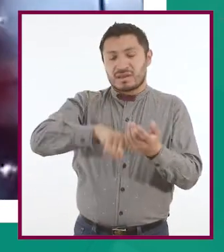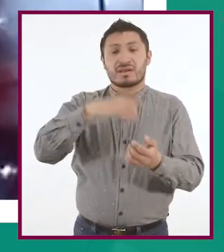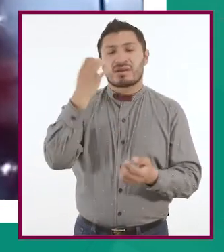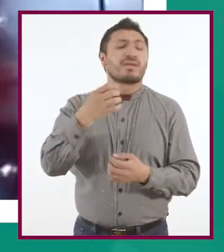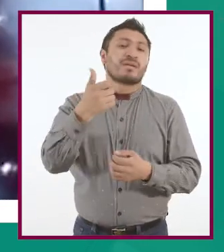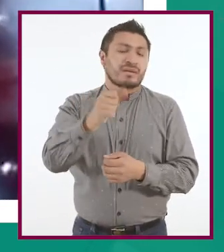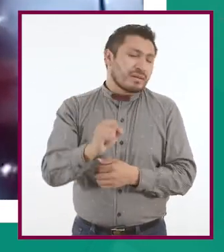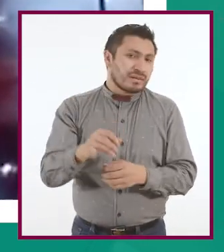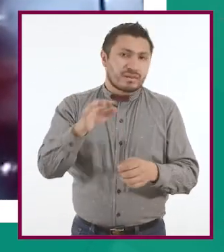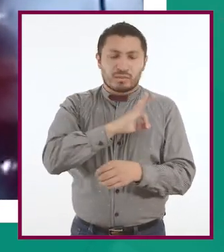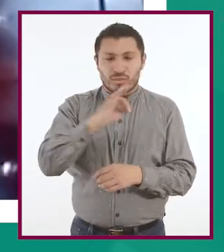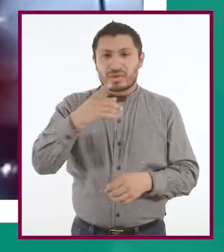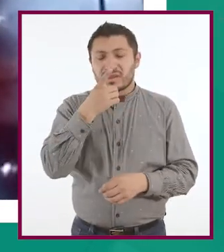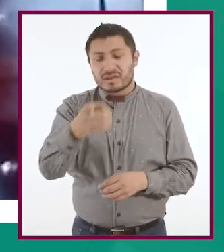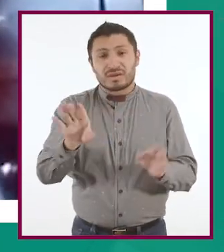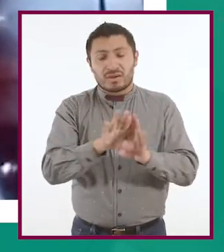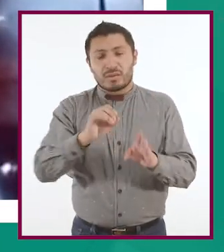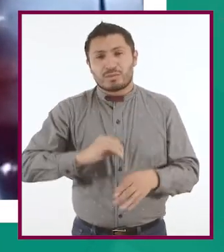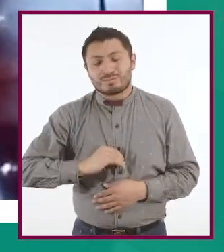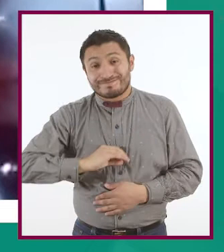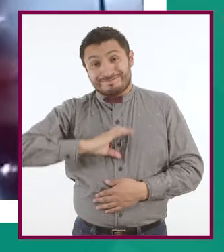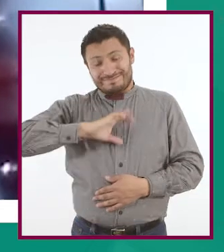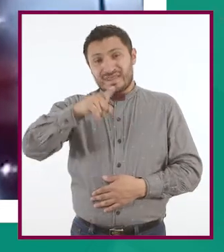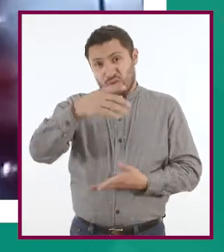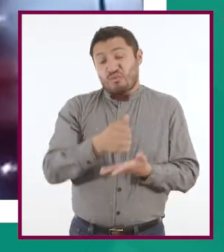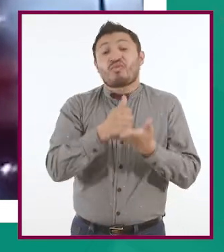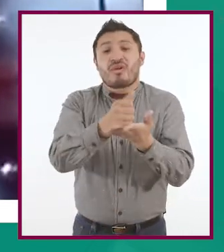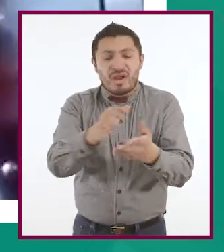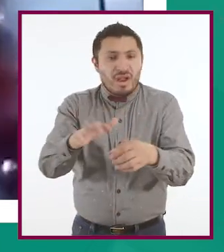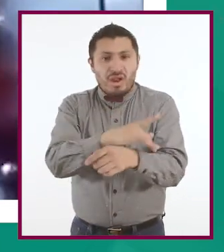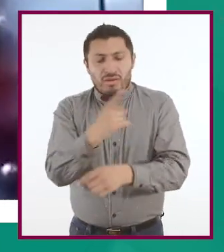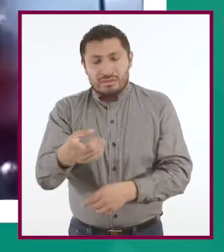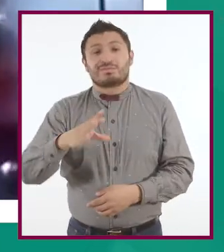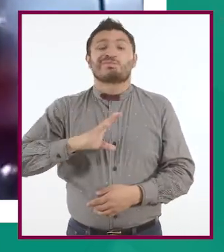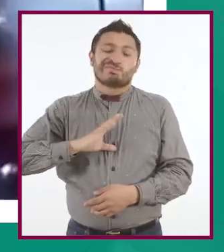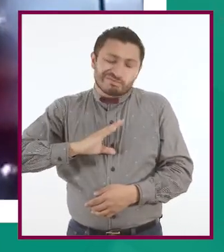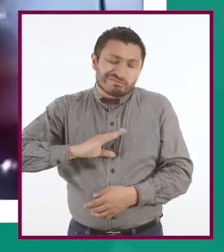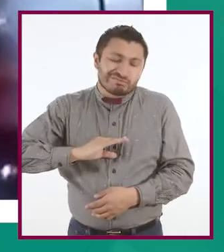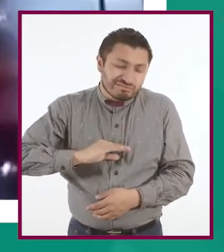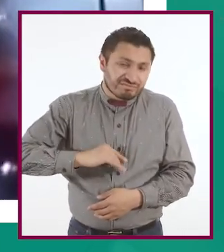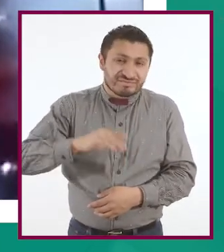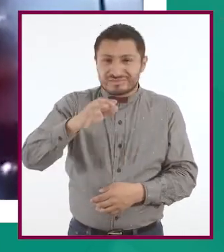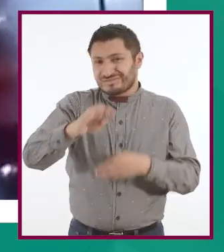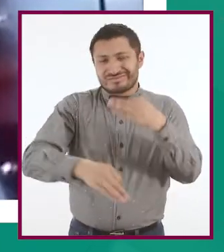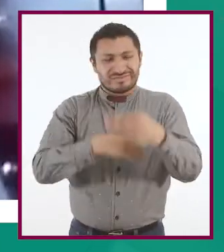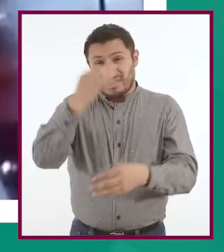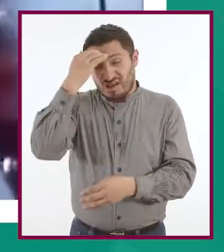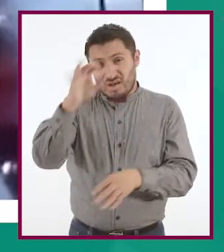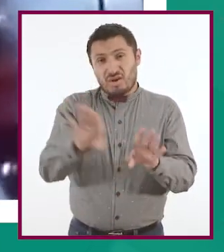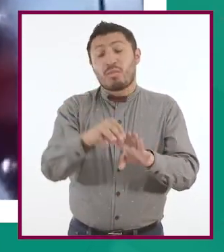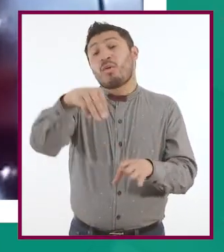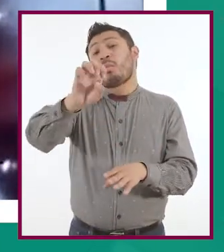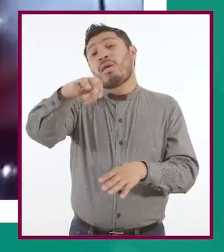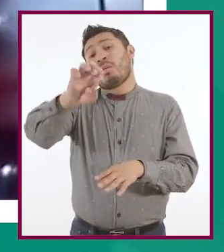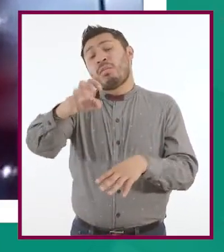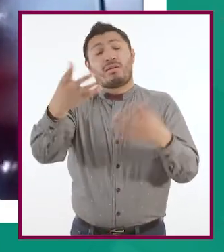podrías hacer es ayudarle a subirle la autoestima porque pues obviamente te baja un montón, todos te conocen por el apodo del meme